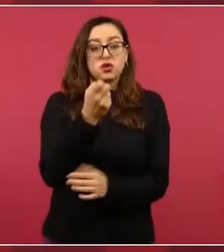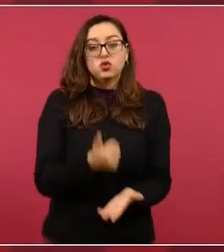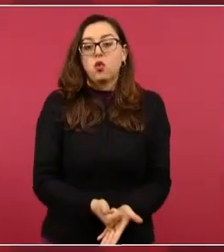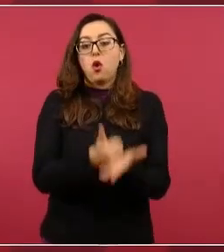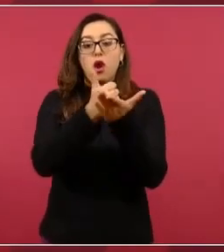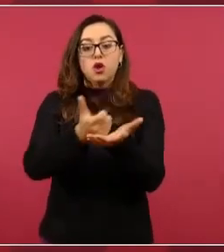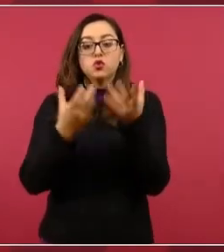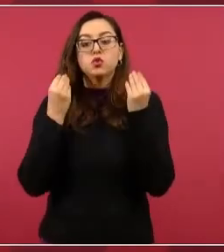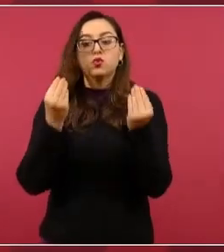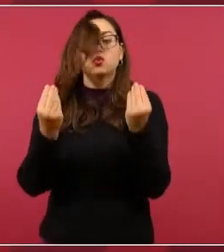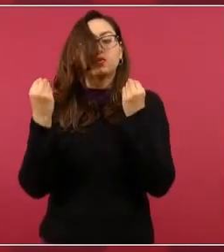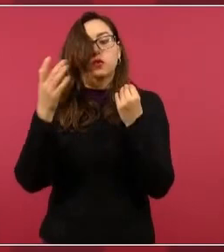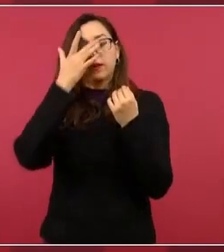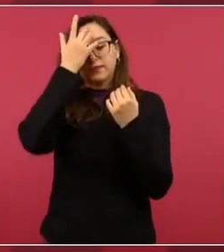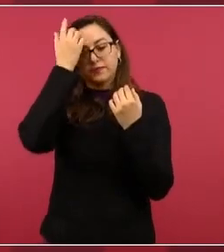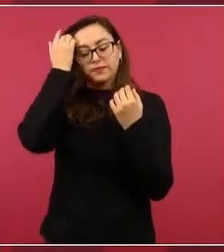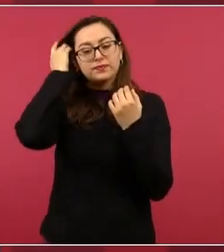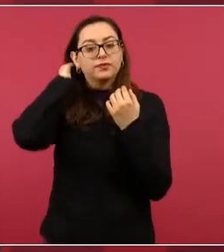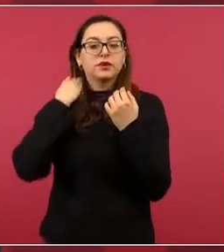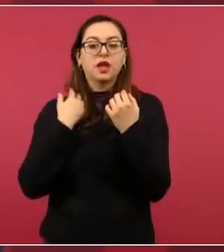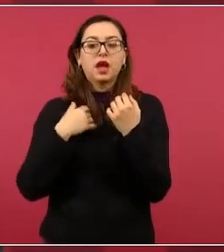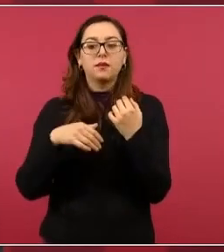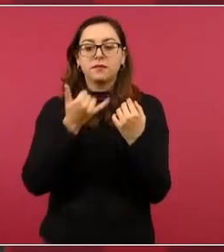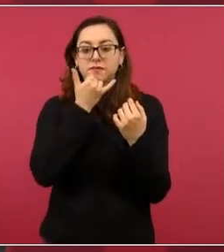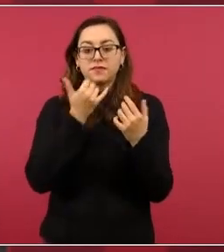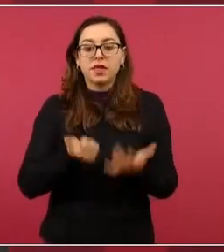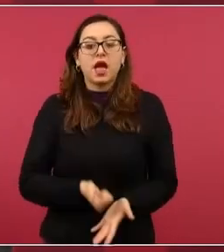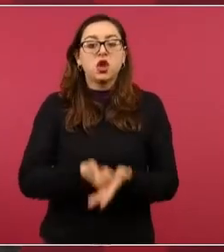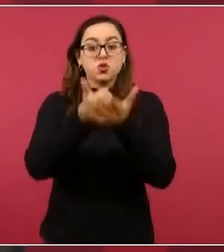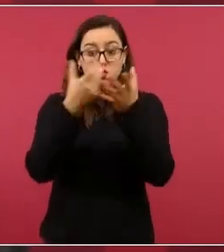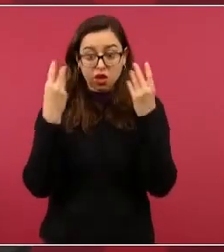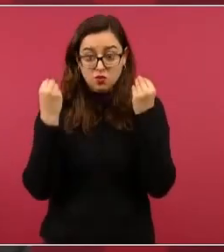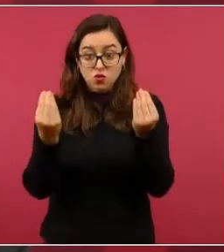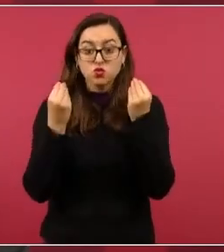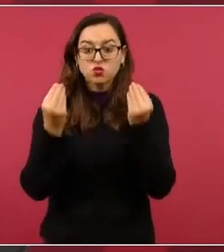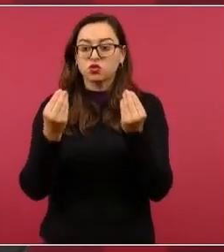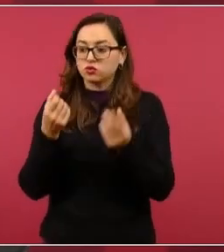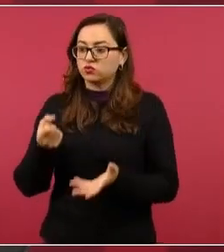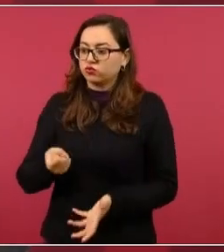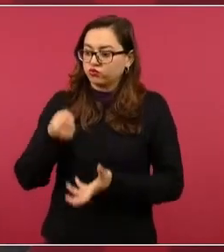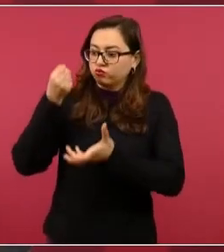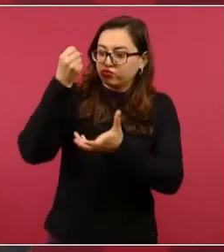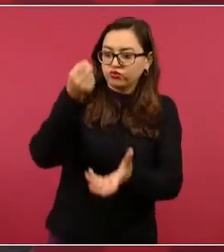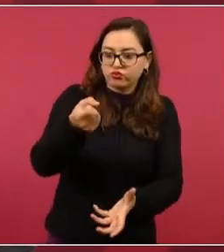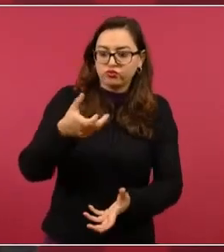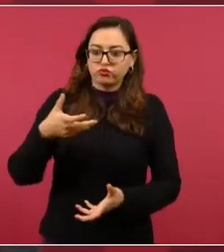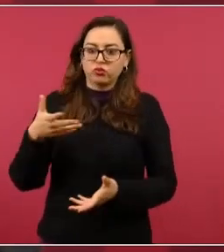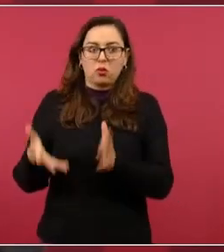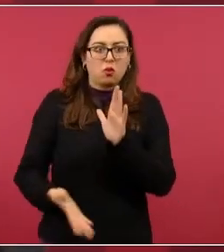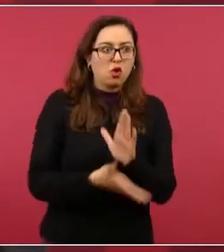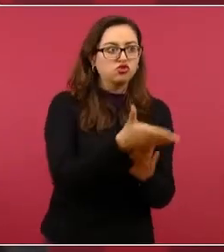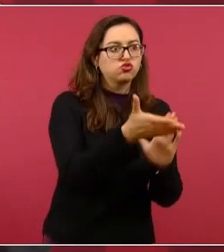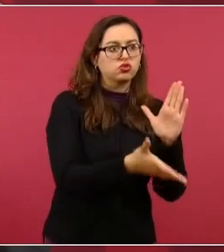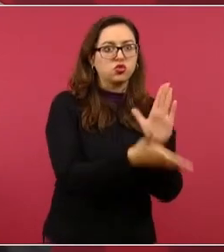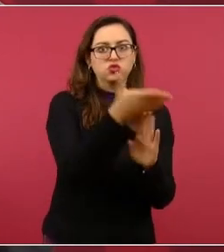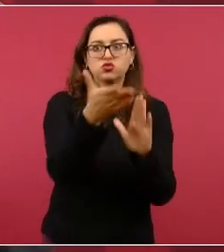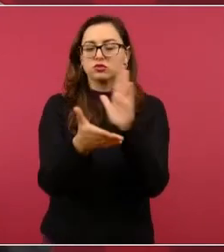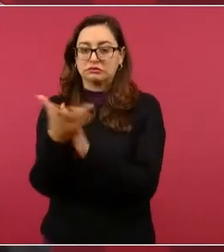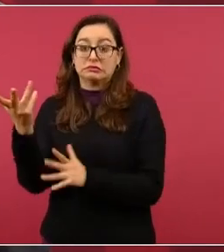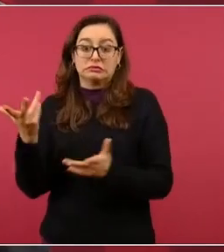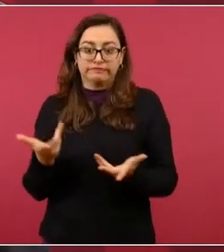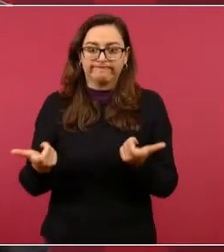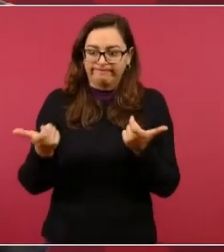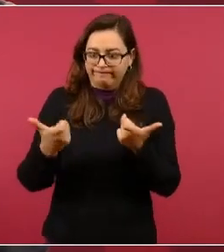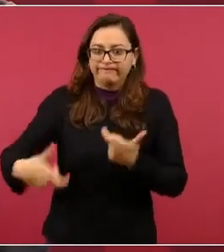nunca había crecido tanto la inversión pública como ahora. ¿Y la inversión